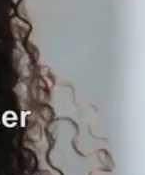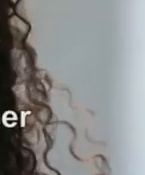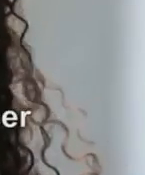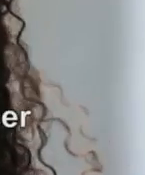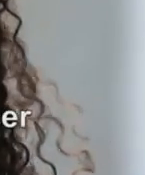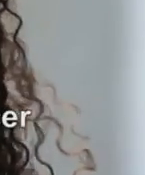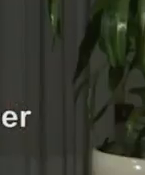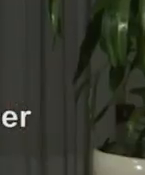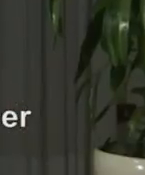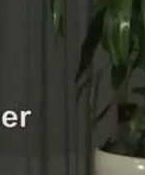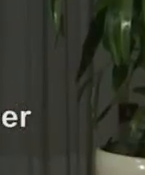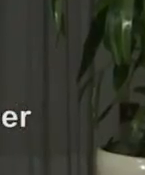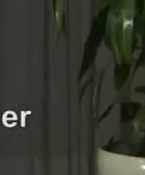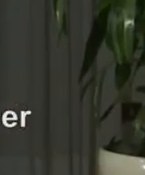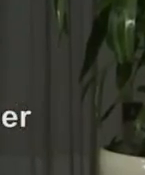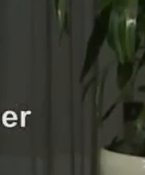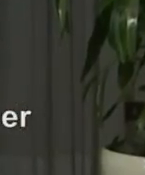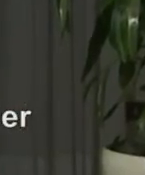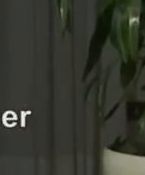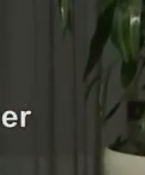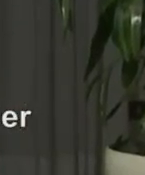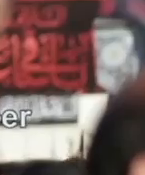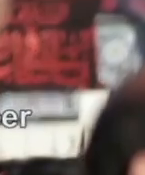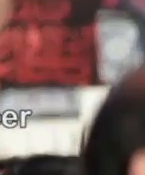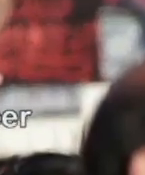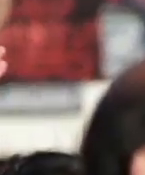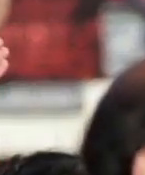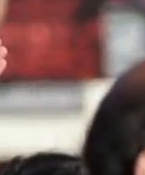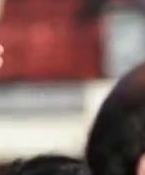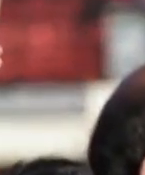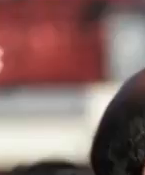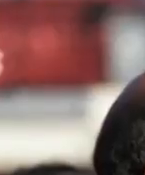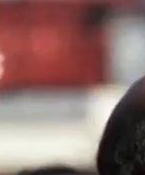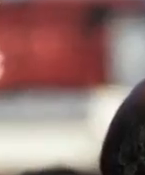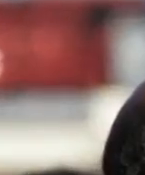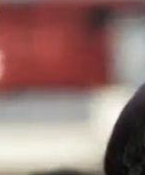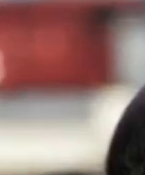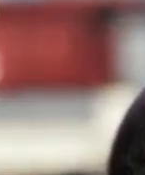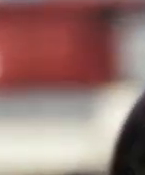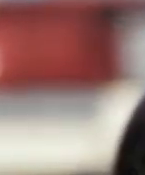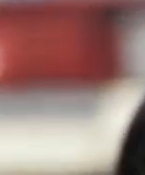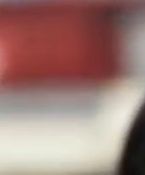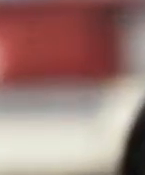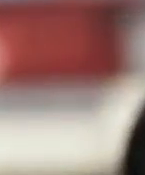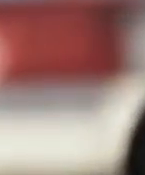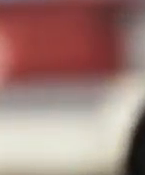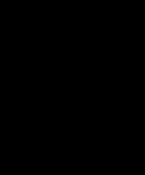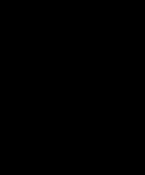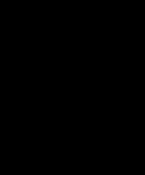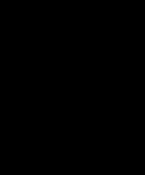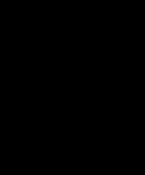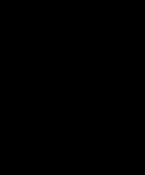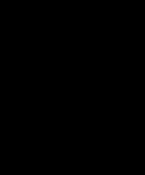fraterna a restablecer la pena comunión eclesial al servicio de los desafíos de la humanidad.